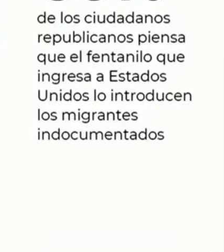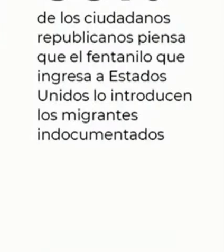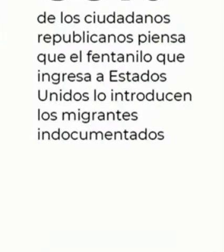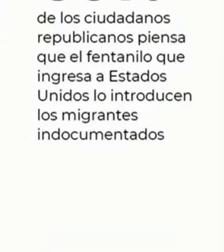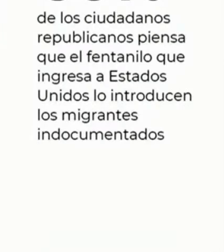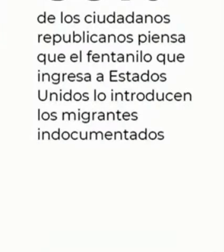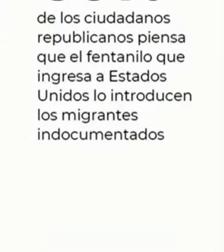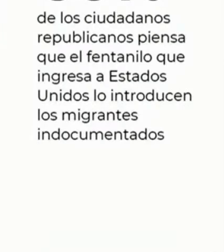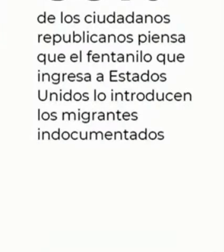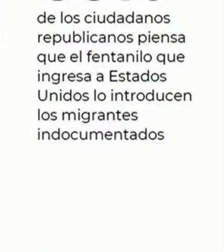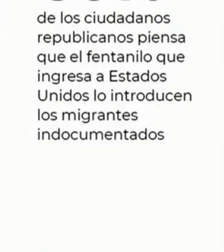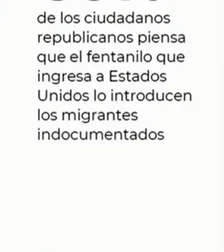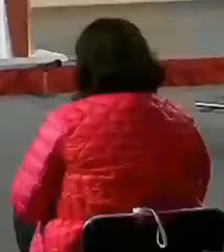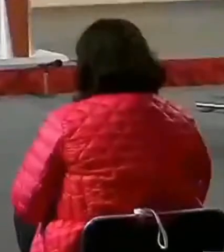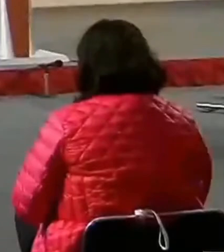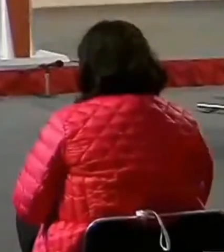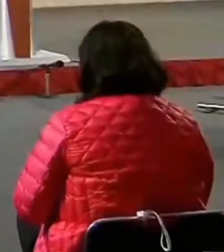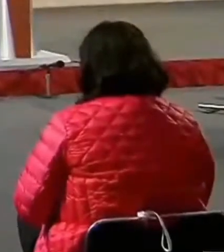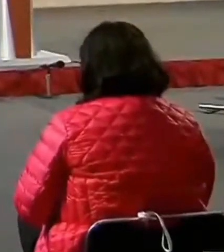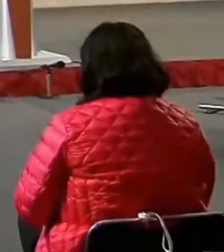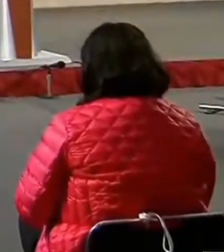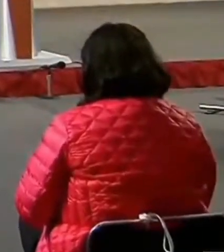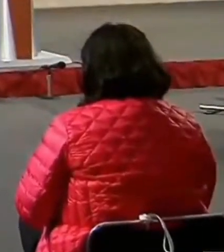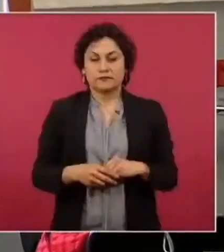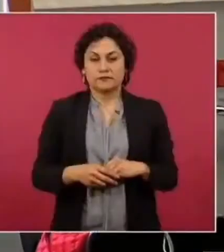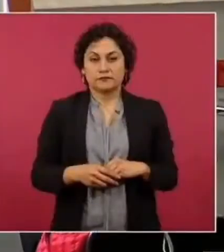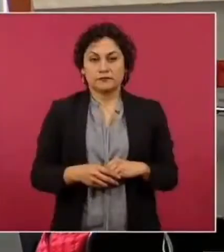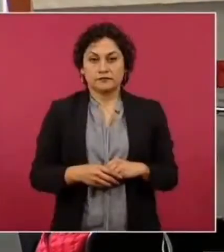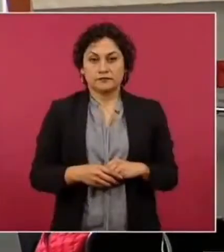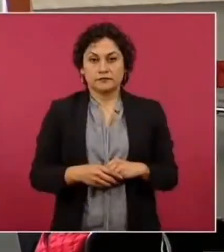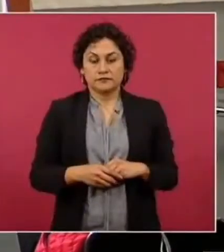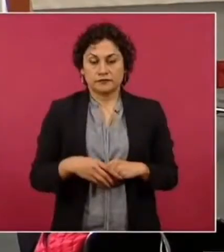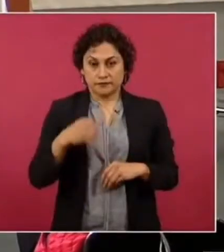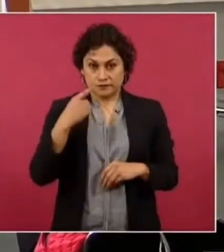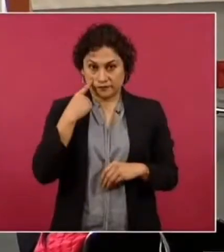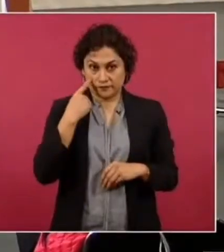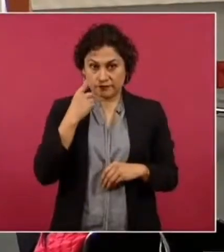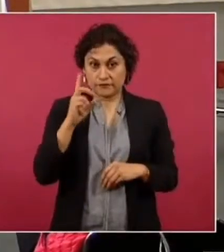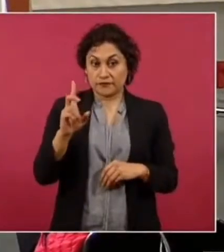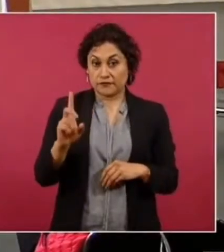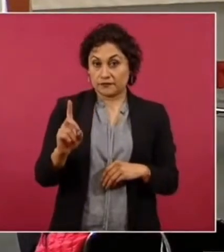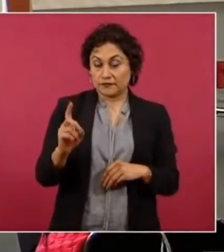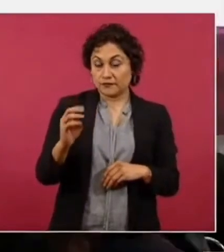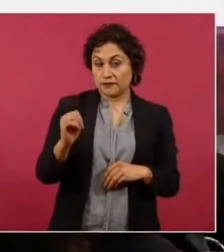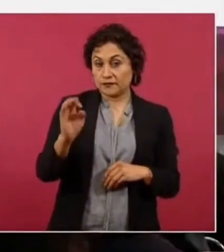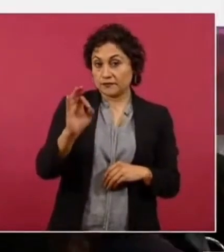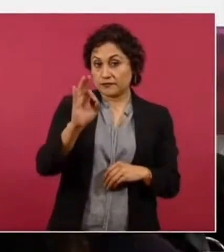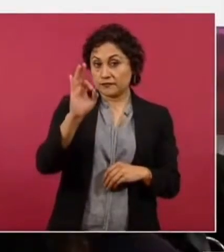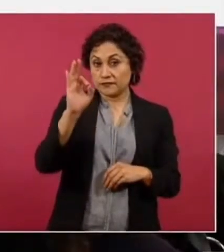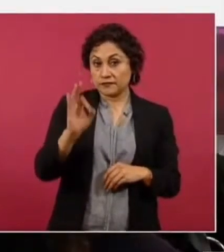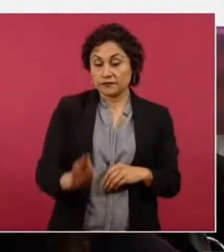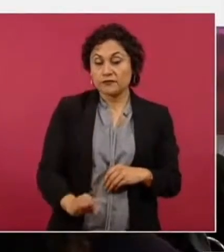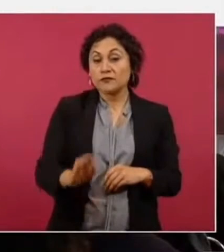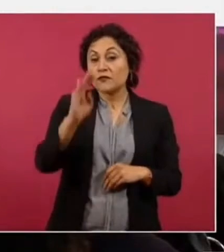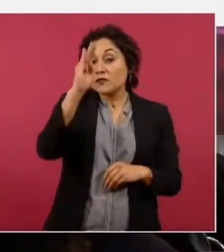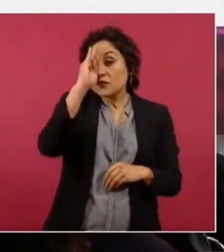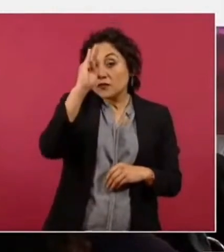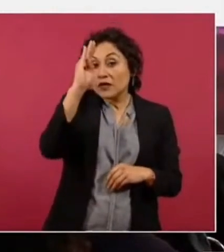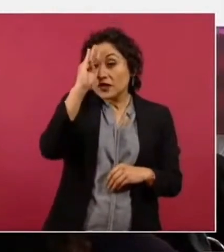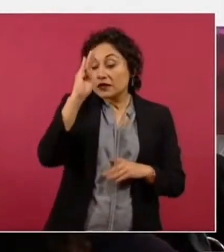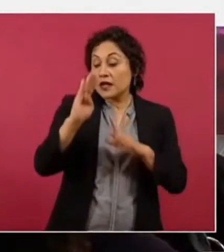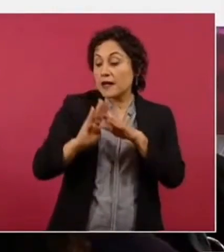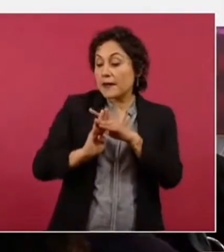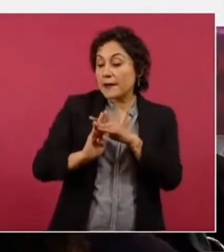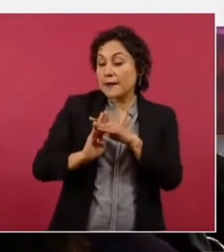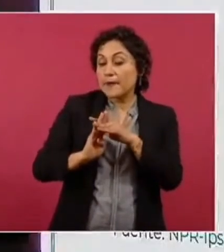introducen los migrantes indocumentados 39%